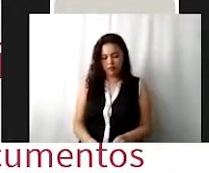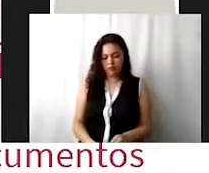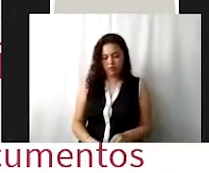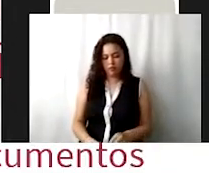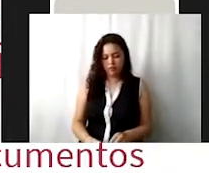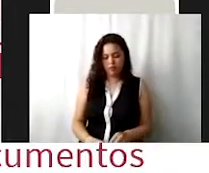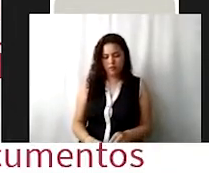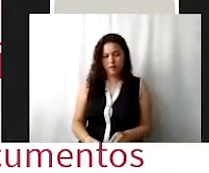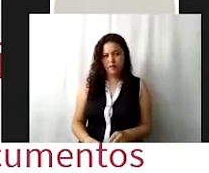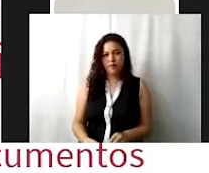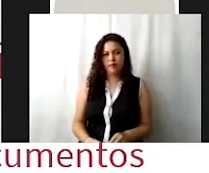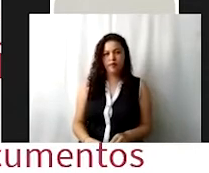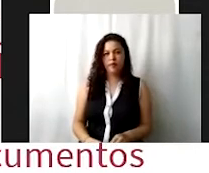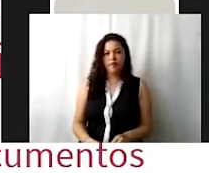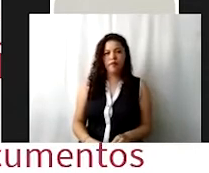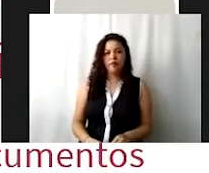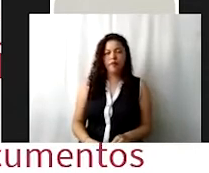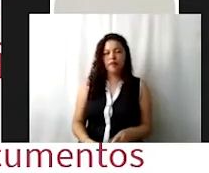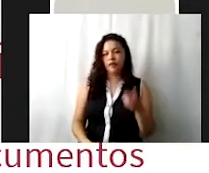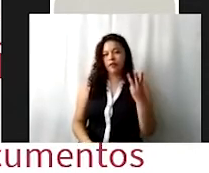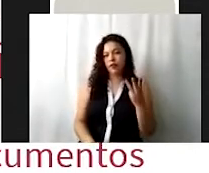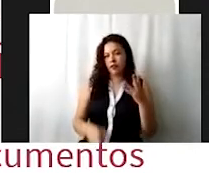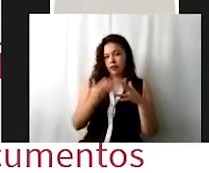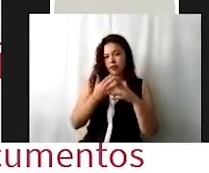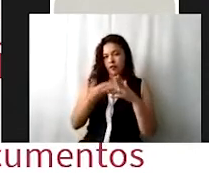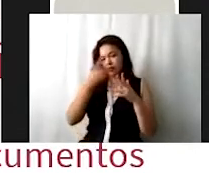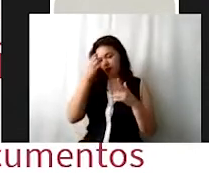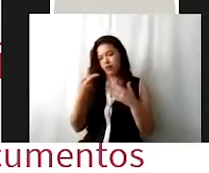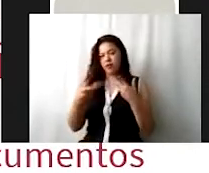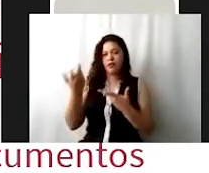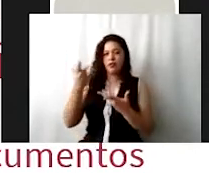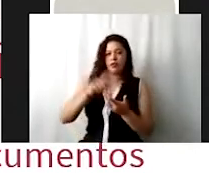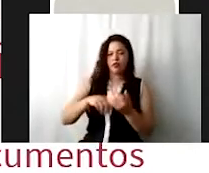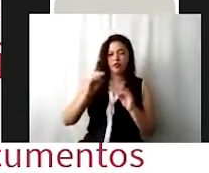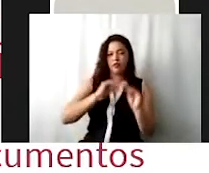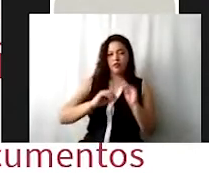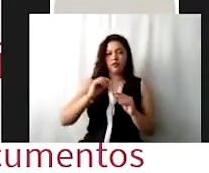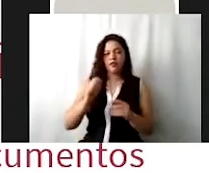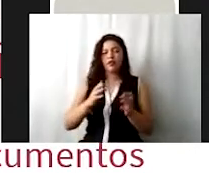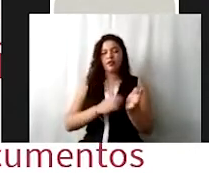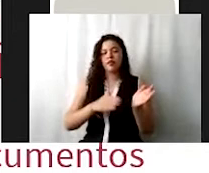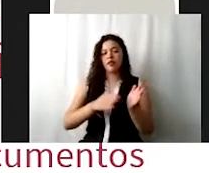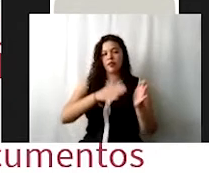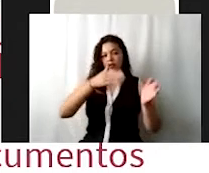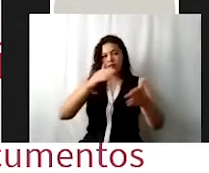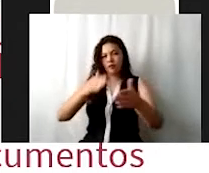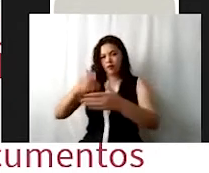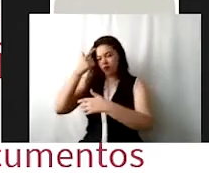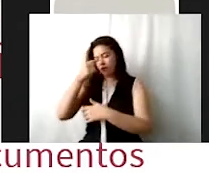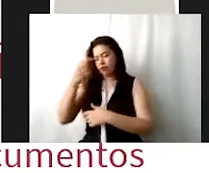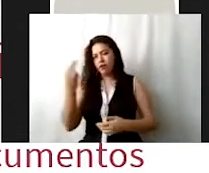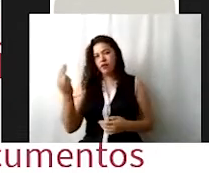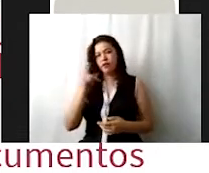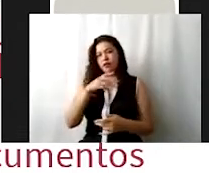Son tres etapas. En la primera etapa, para la formulación del contenido, se recaba la documentación que se va a necesitar y se